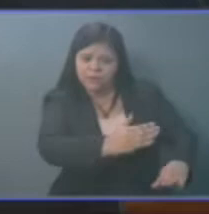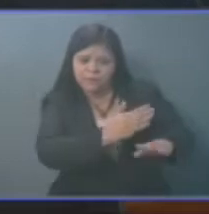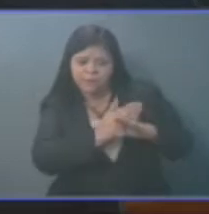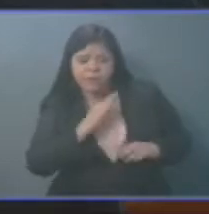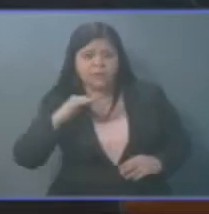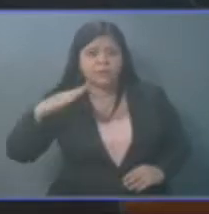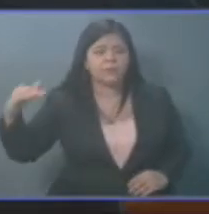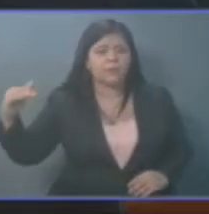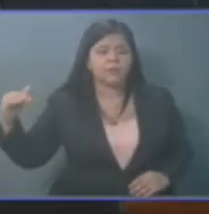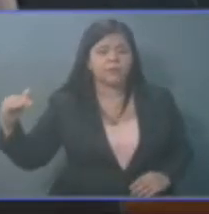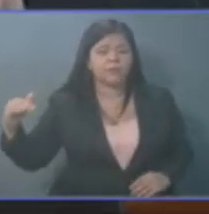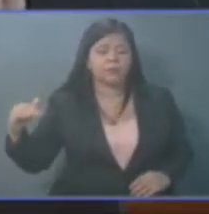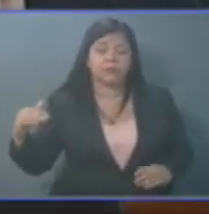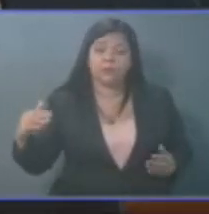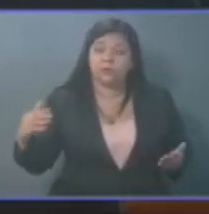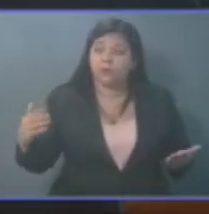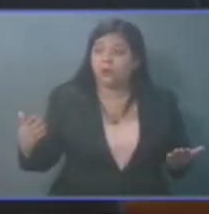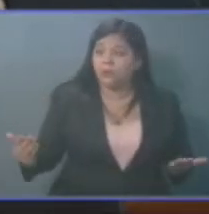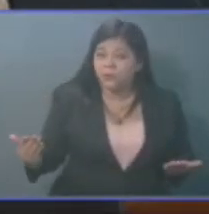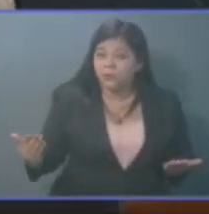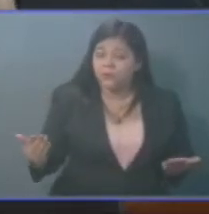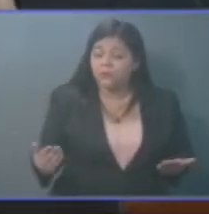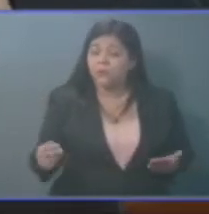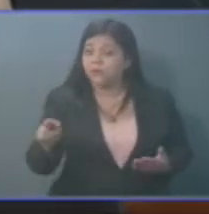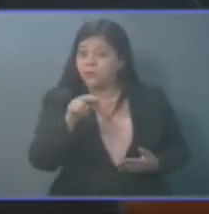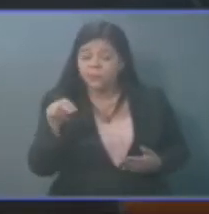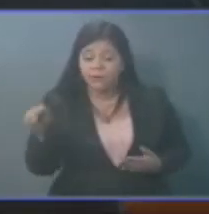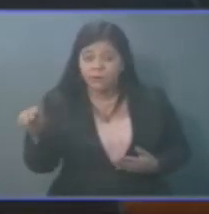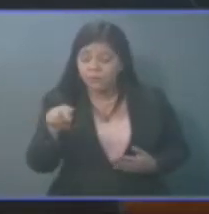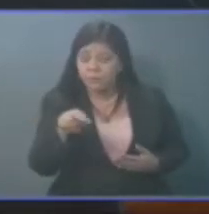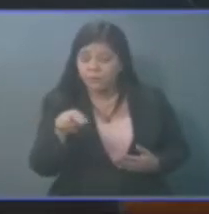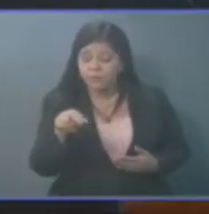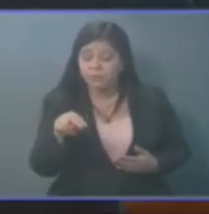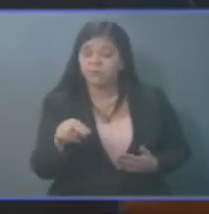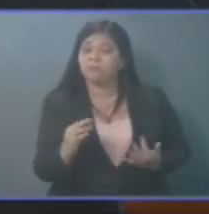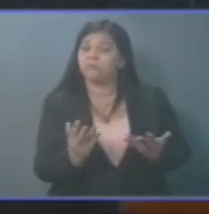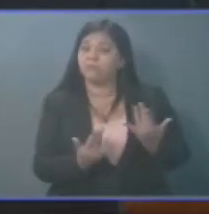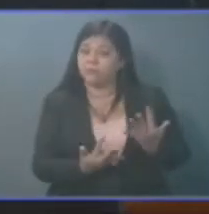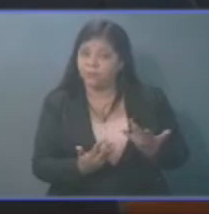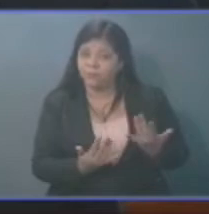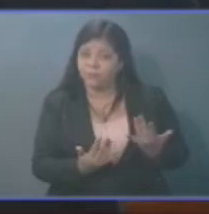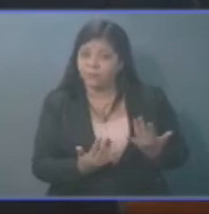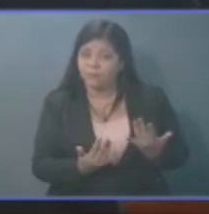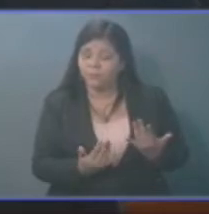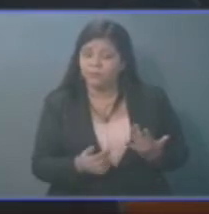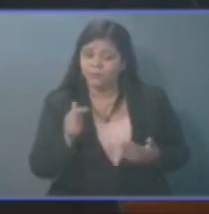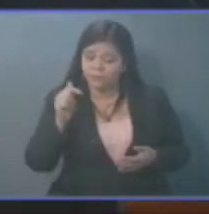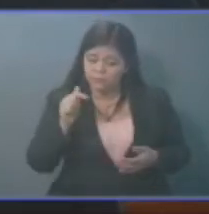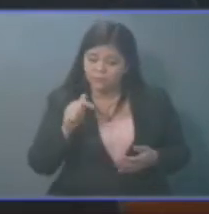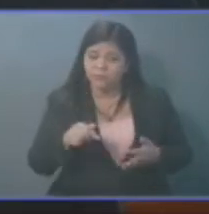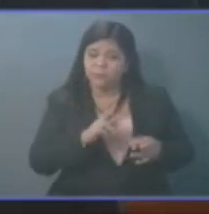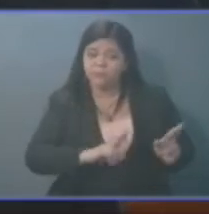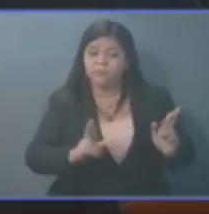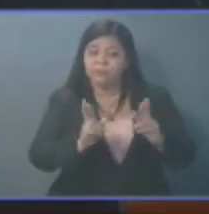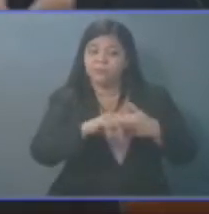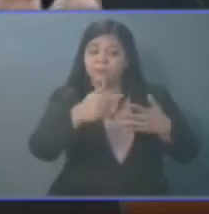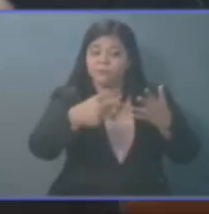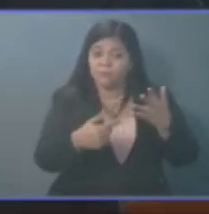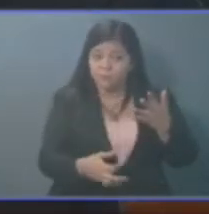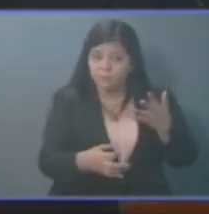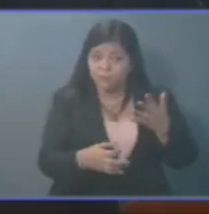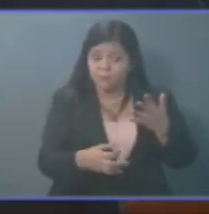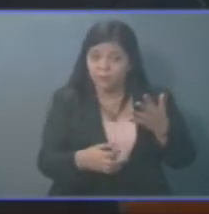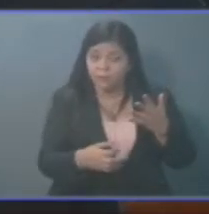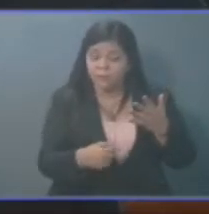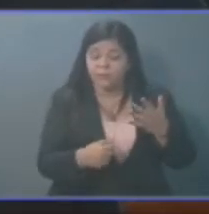Así que, amigos veteranos, esperamos que con esta ley que hoy que estamos